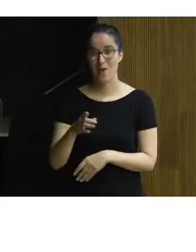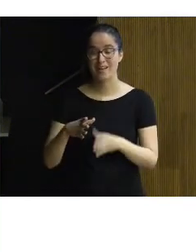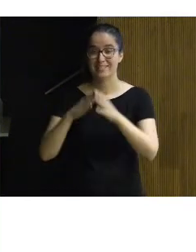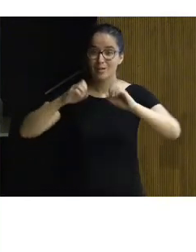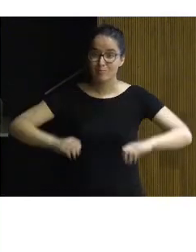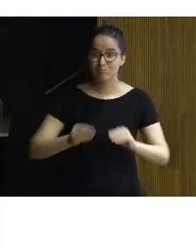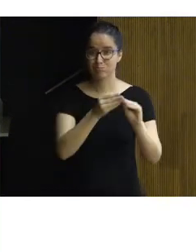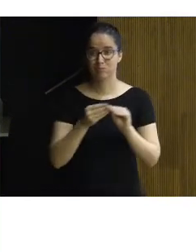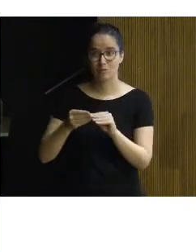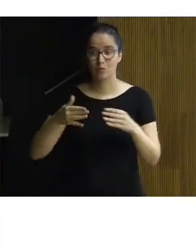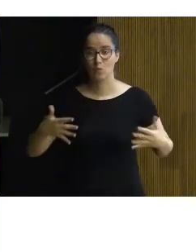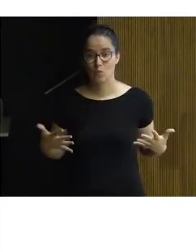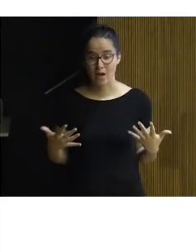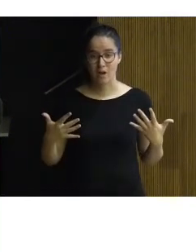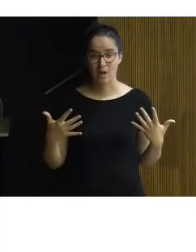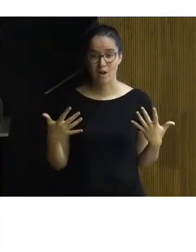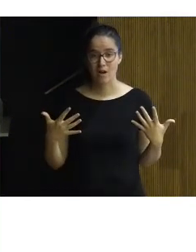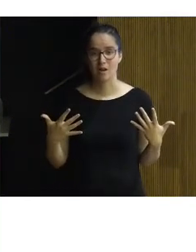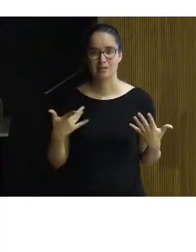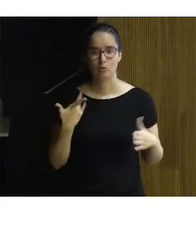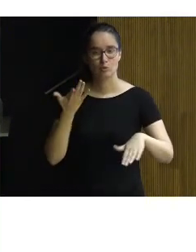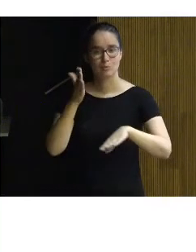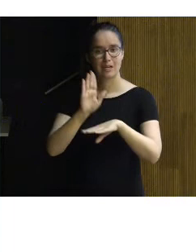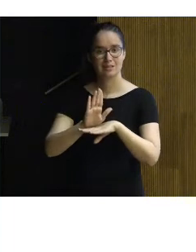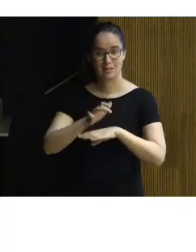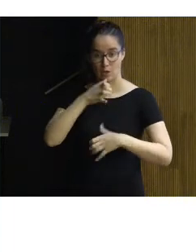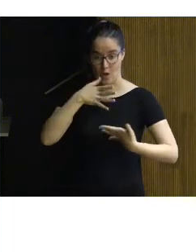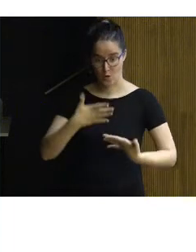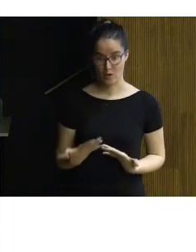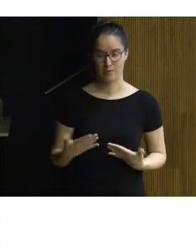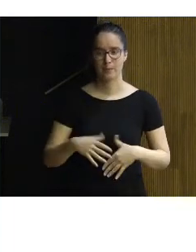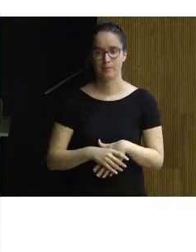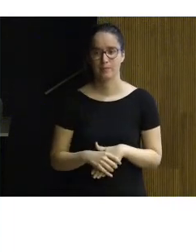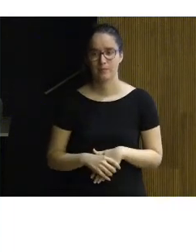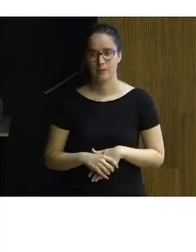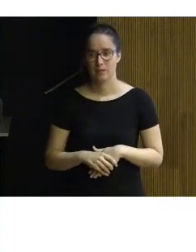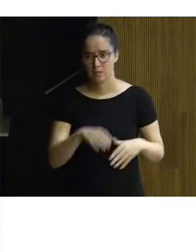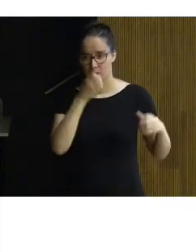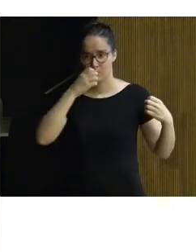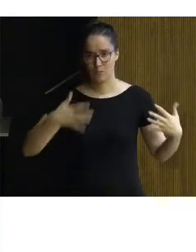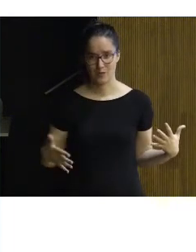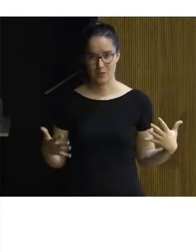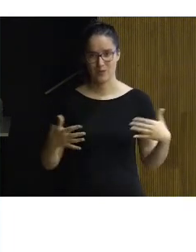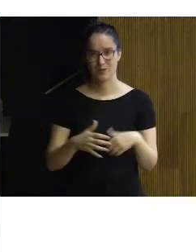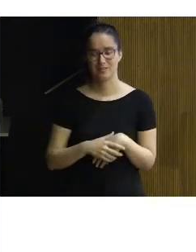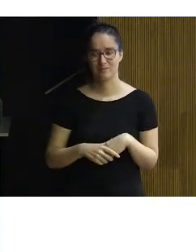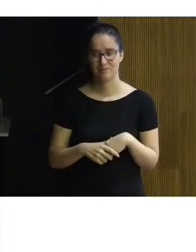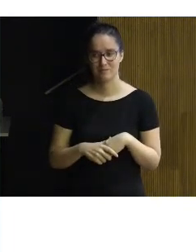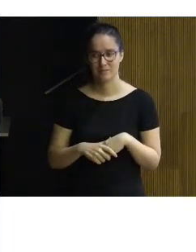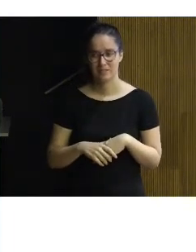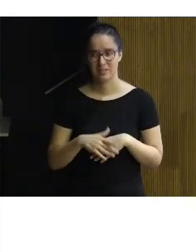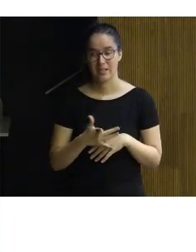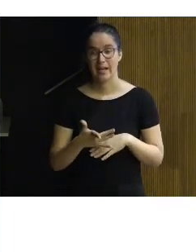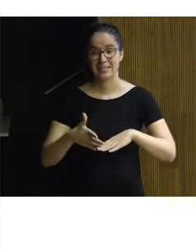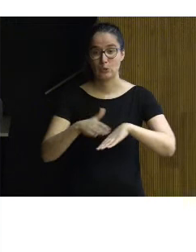consenso es el documento que estamos presentando hoy aquí. ¿De acuerdo? Bueno, pues es un